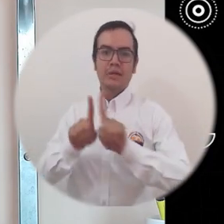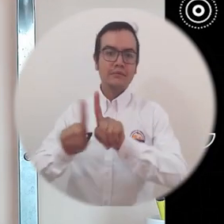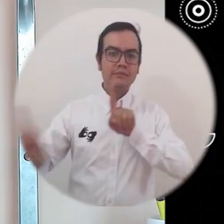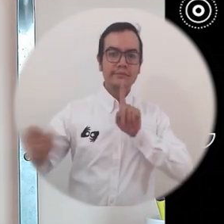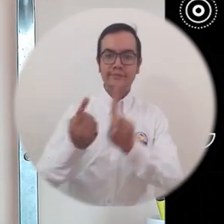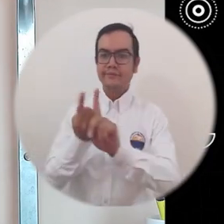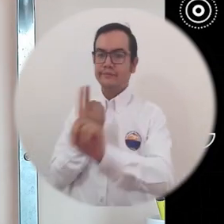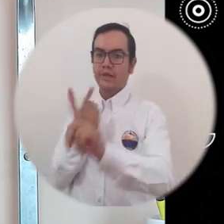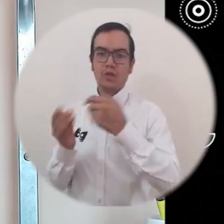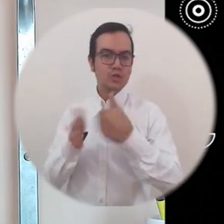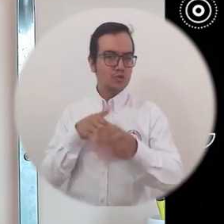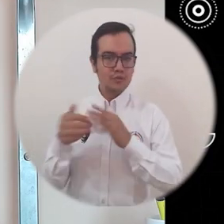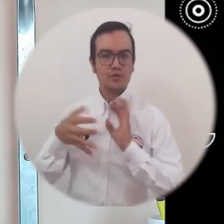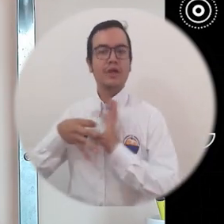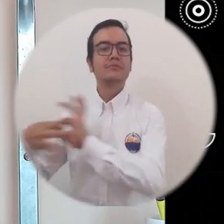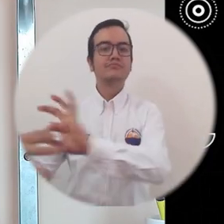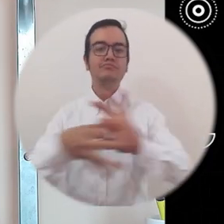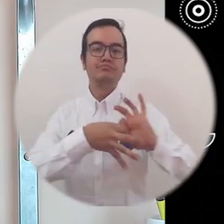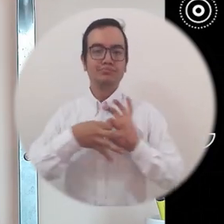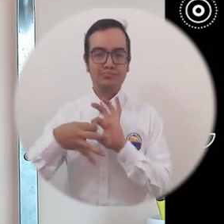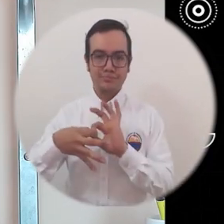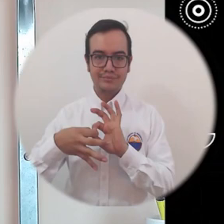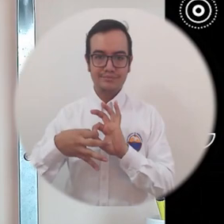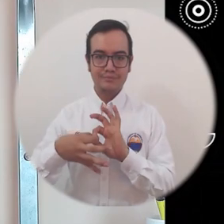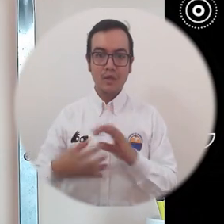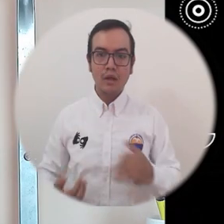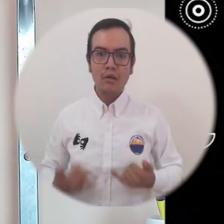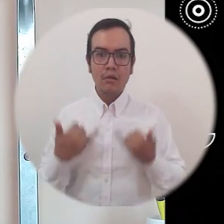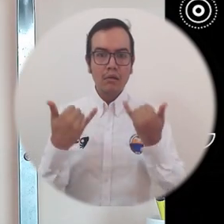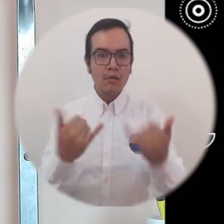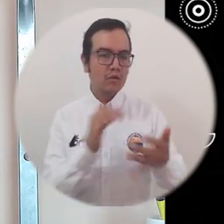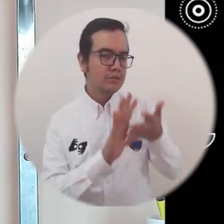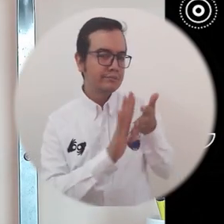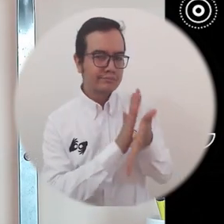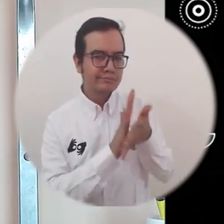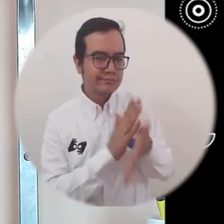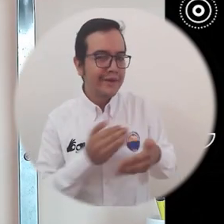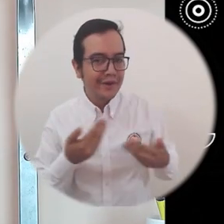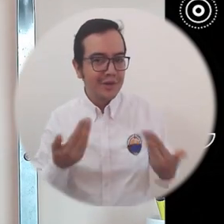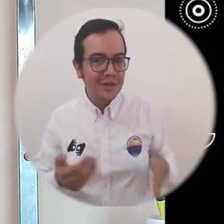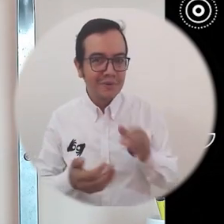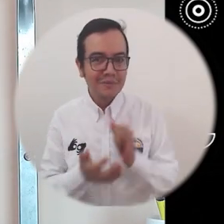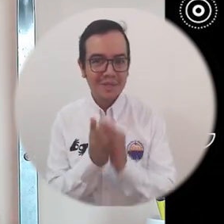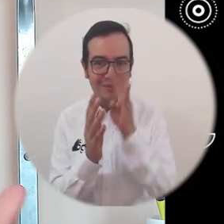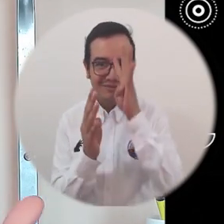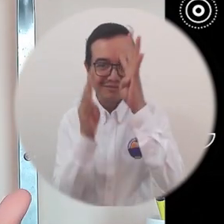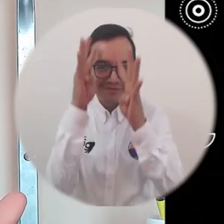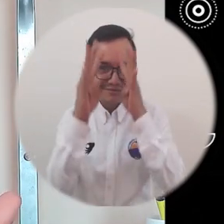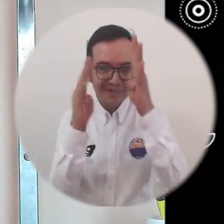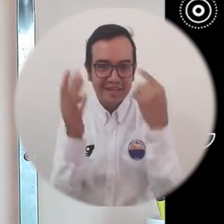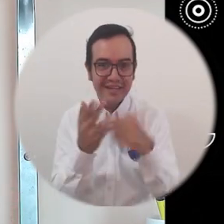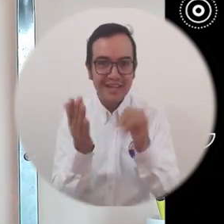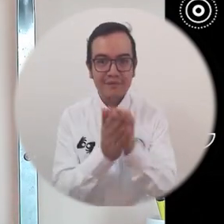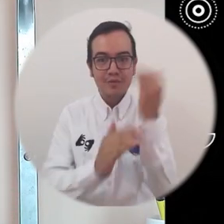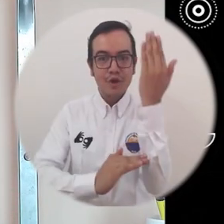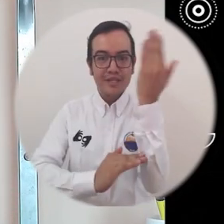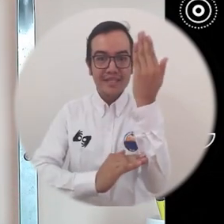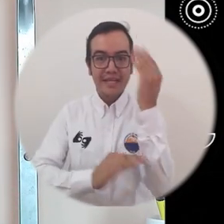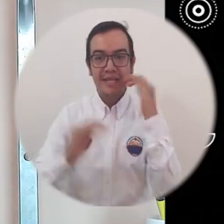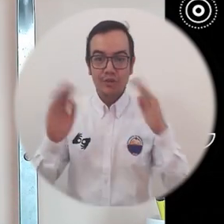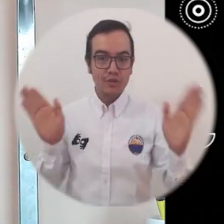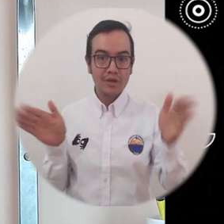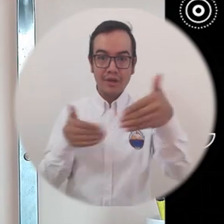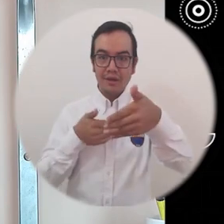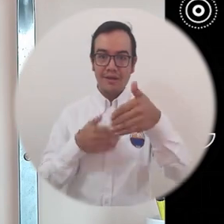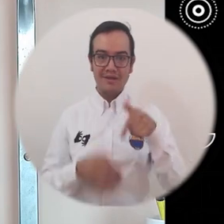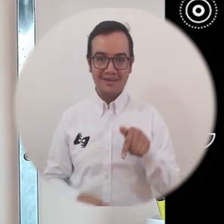distanciamiento social dispuestas por el gobierno nacional en esta ocasión les contaremos cómo avanza la innovadora iniciativa de cine en